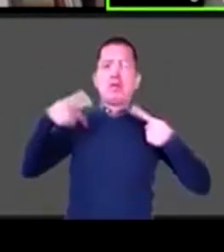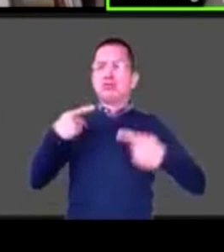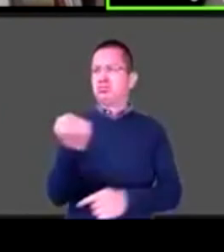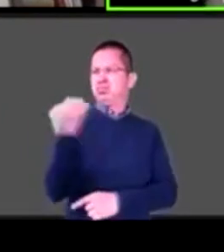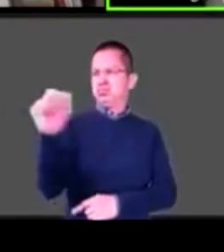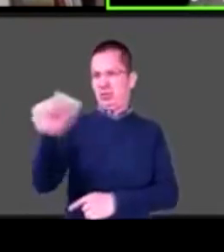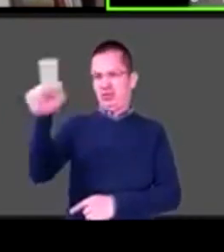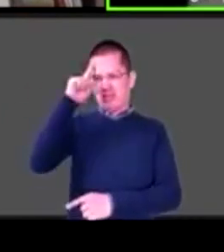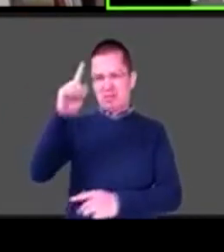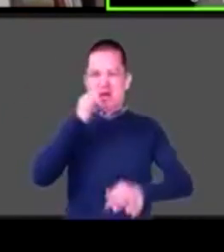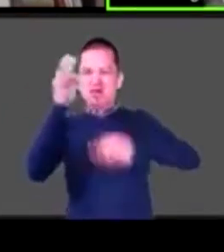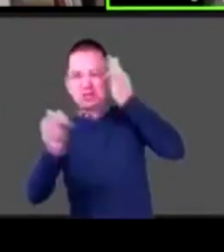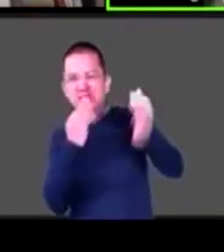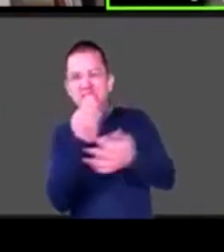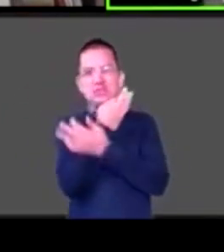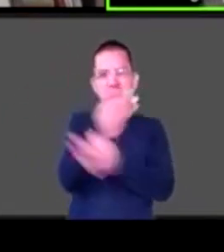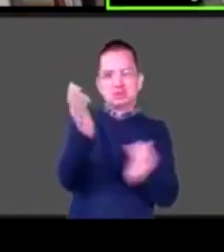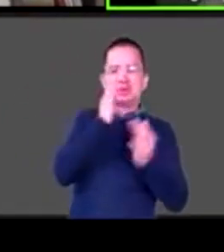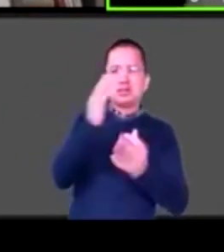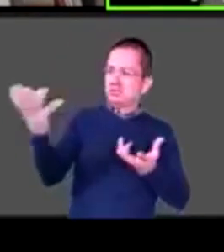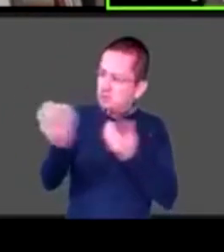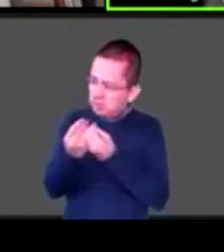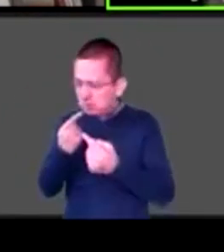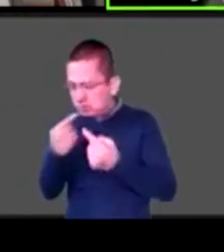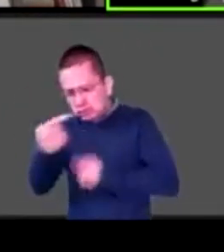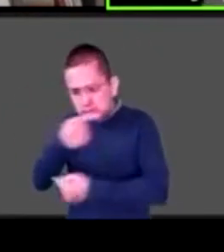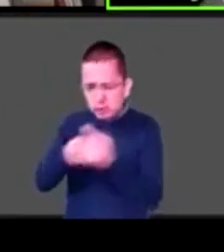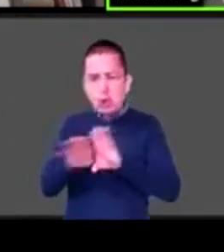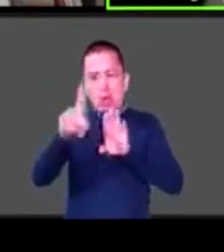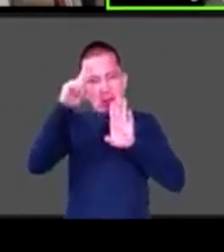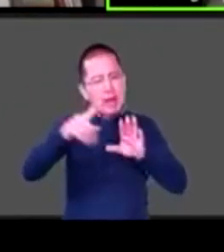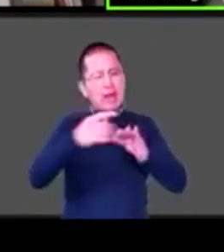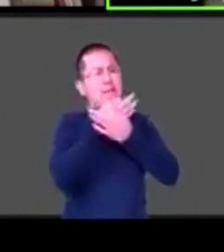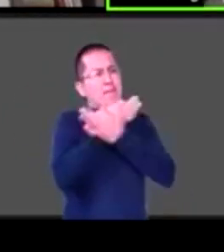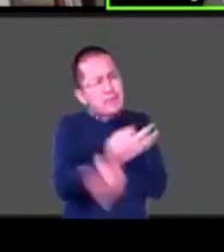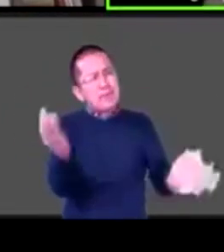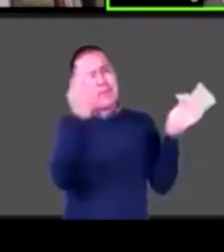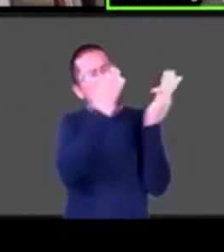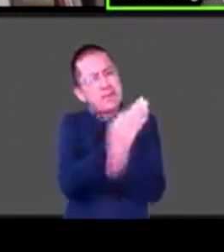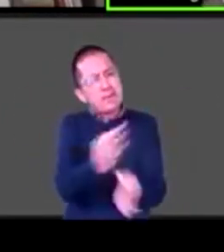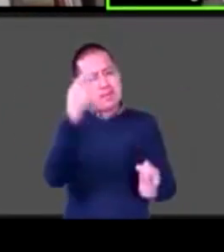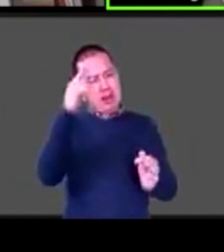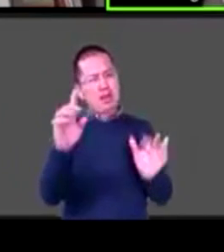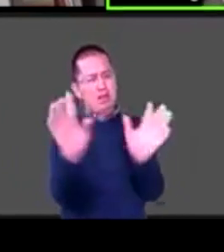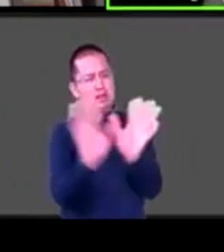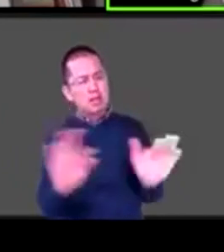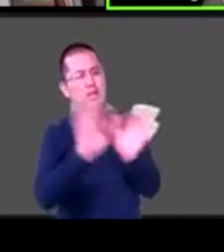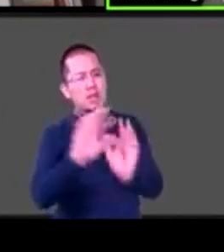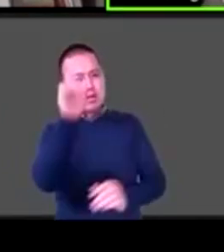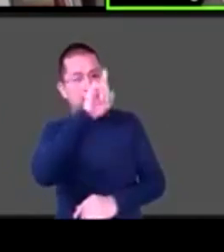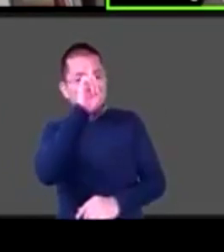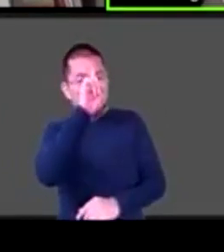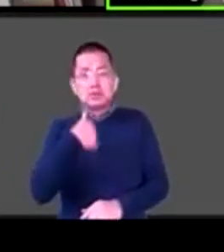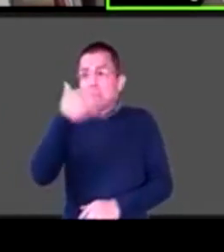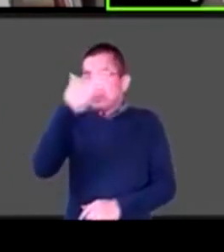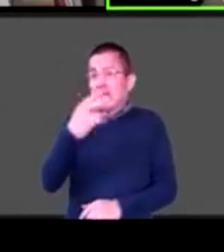campaña para que poco a poco, es un cambio cultural, sé que tarda a veces generaciones, pero tendrán que apurar eso.